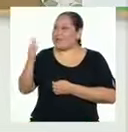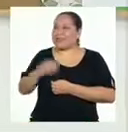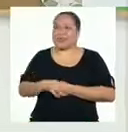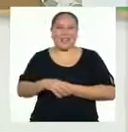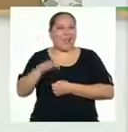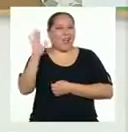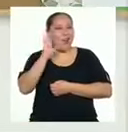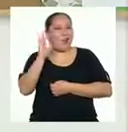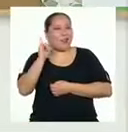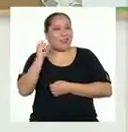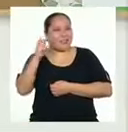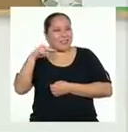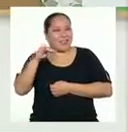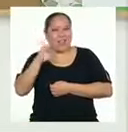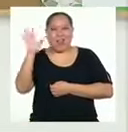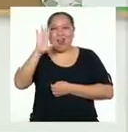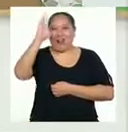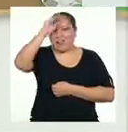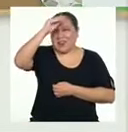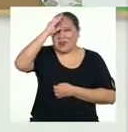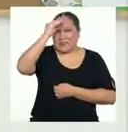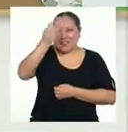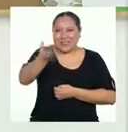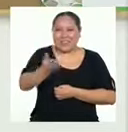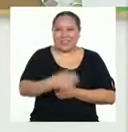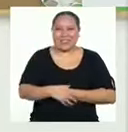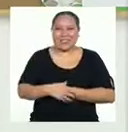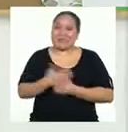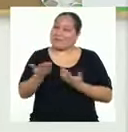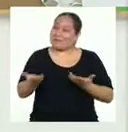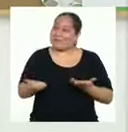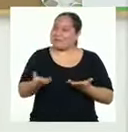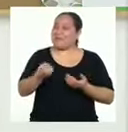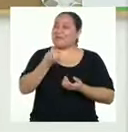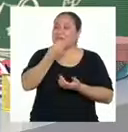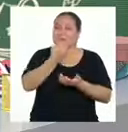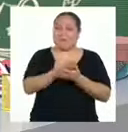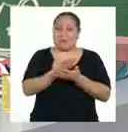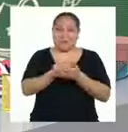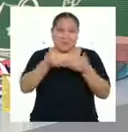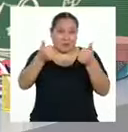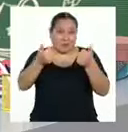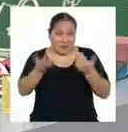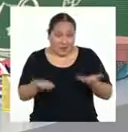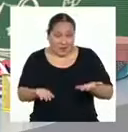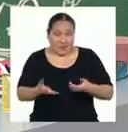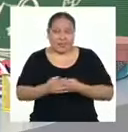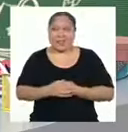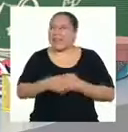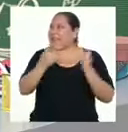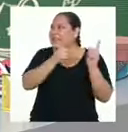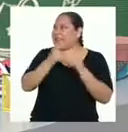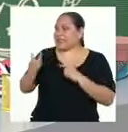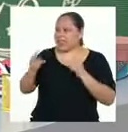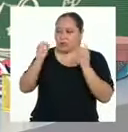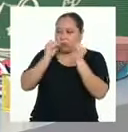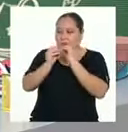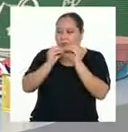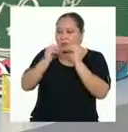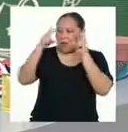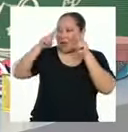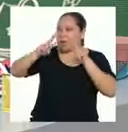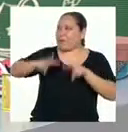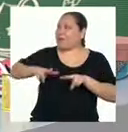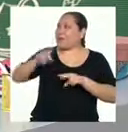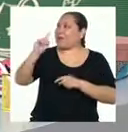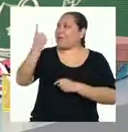¡Hola, Yanira! ¡Hola, chicas y chicos! ¡Qué gentiles! ¿Cómo van hoy? Listas y listos para revisar nuestro primer